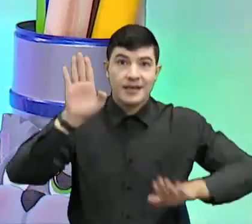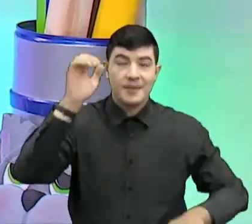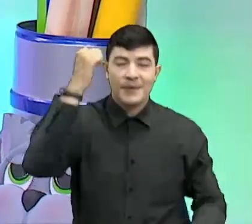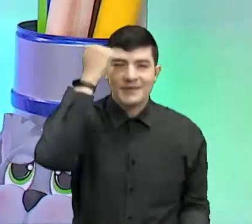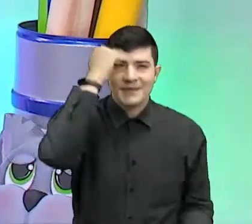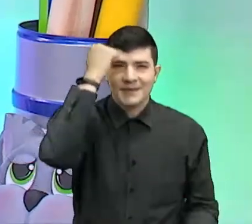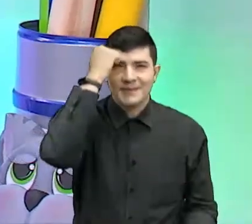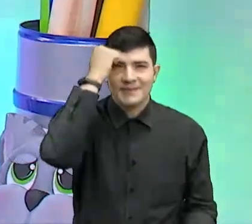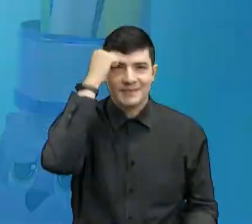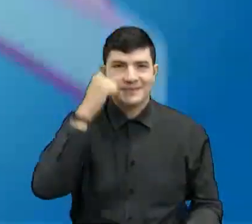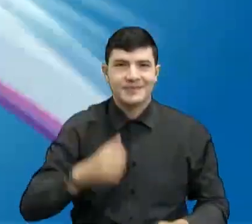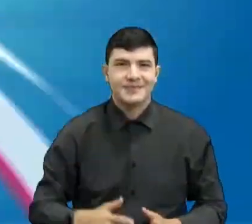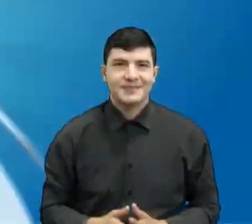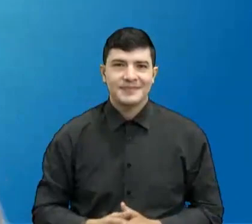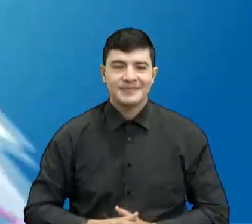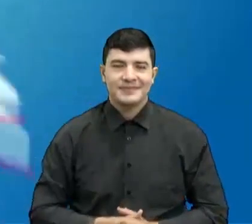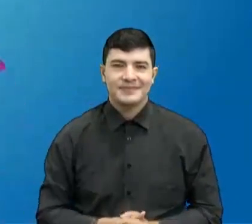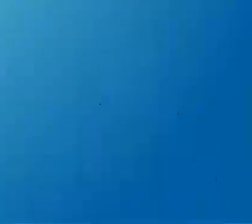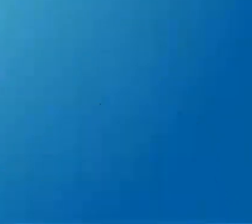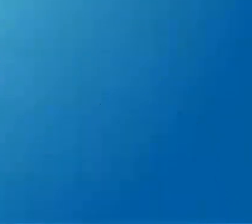Profe! ¡Alaro!